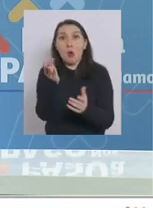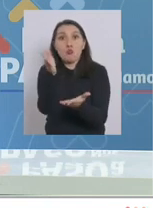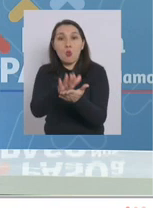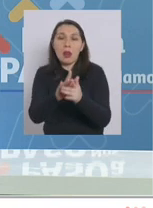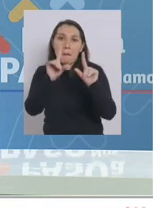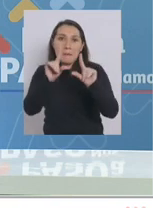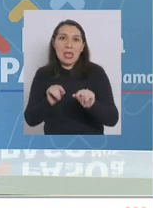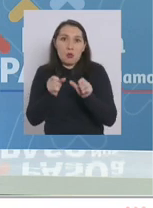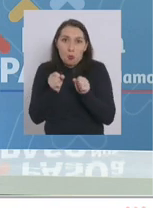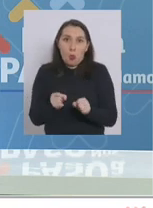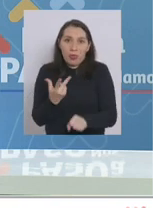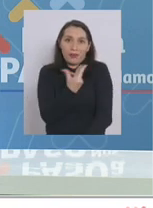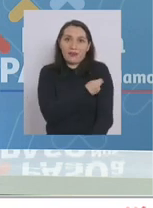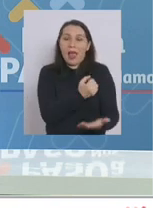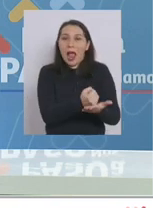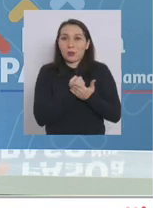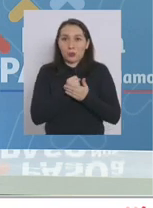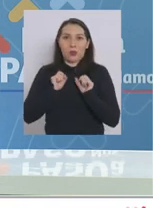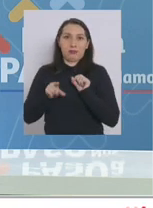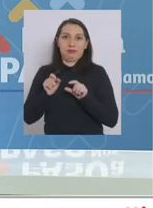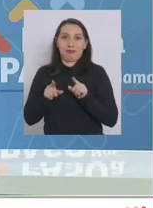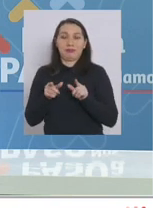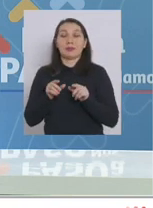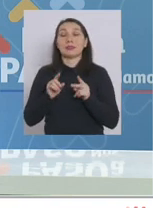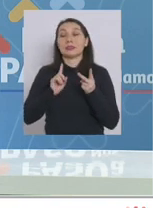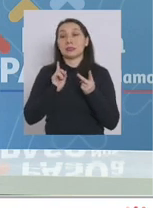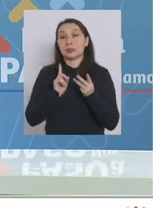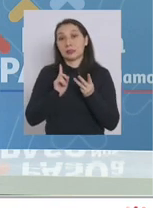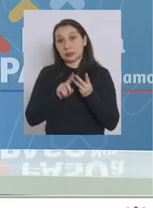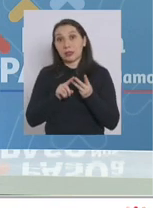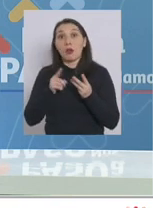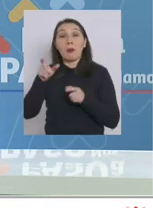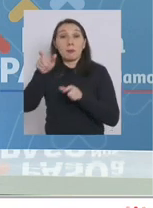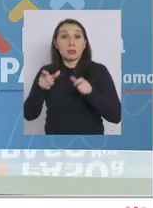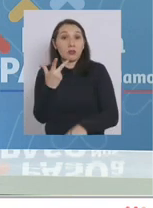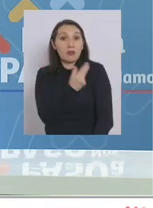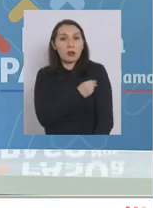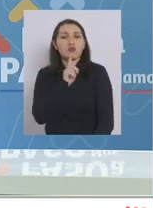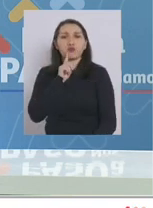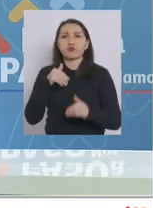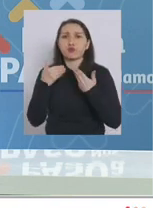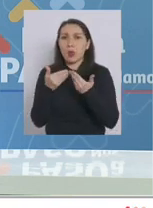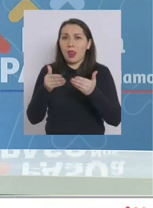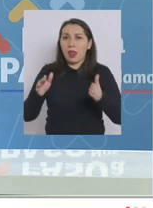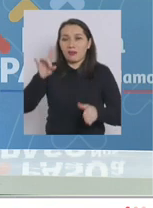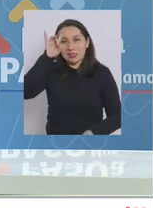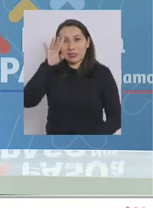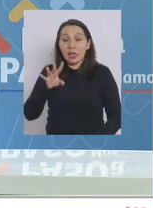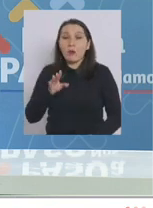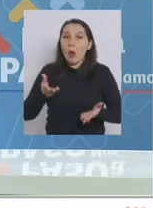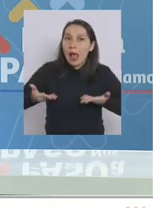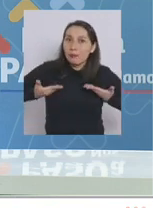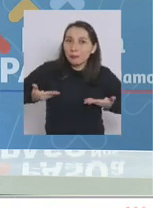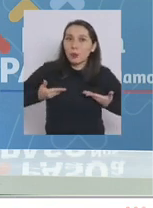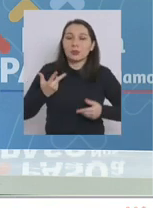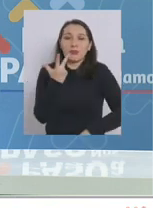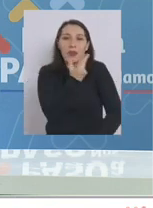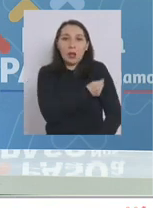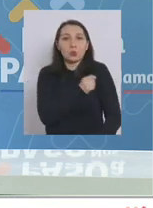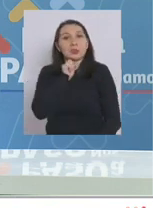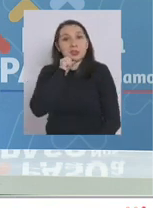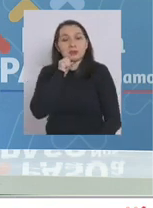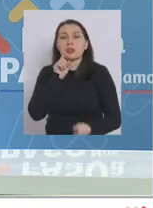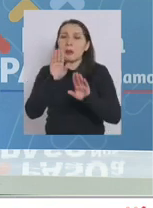y en ese aspecto el segundo punto con respecto a que las personas vacunadas tengan más libertades sabemos que es un incentivo a la vacunación